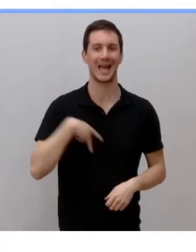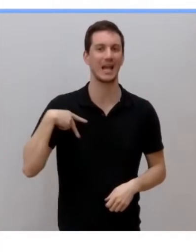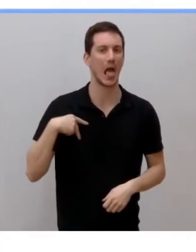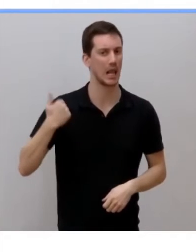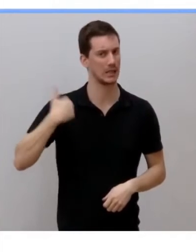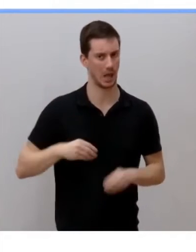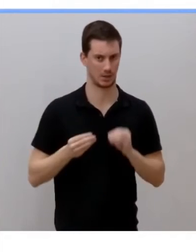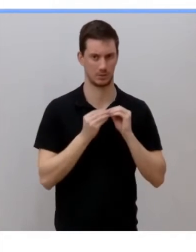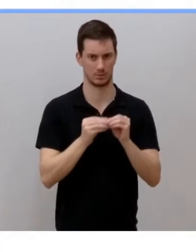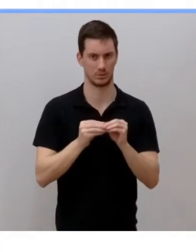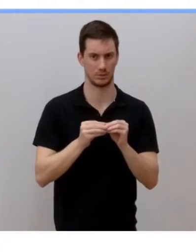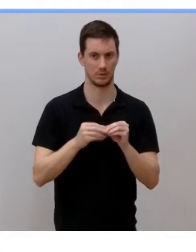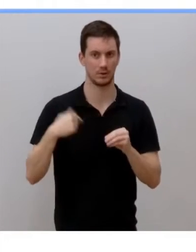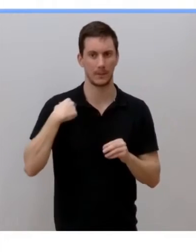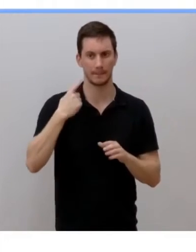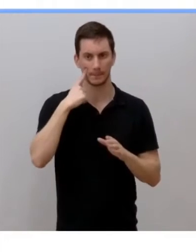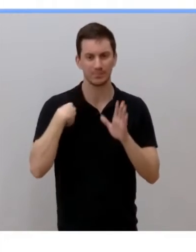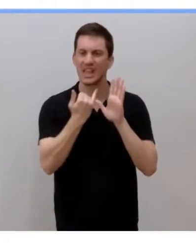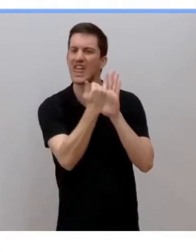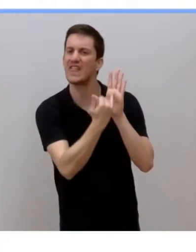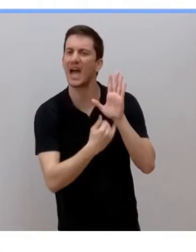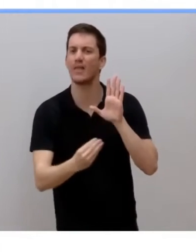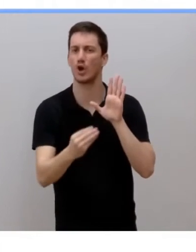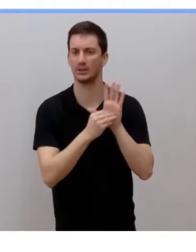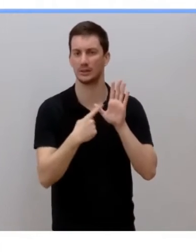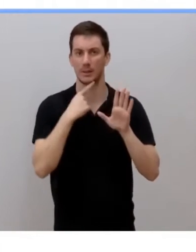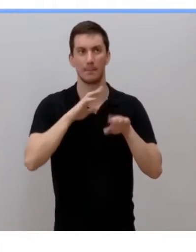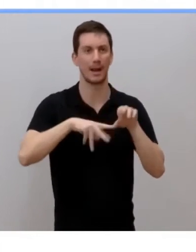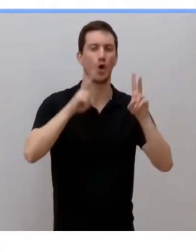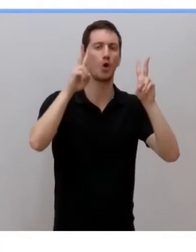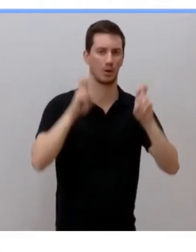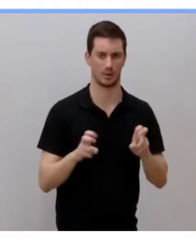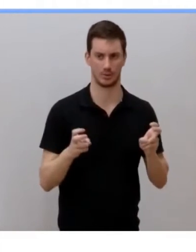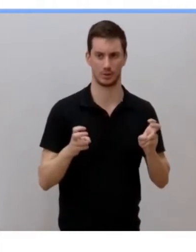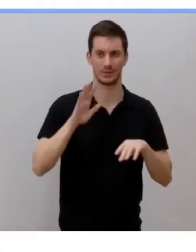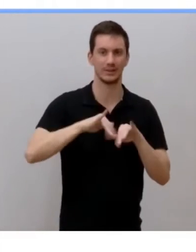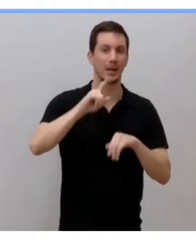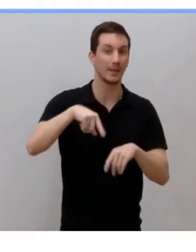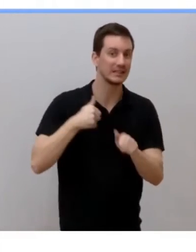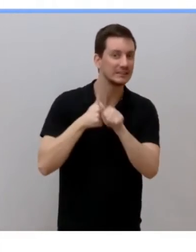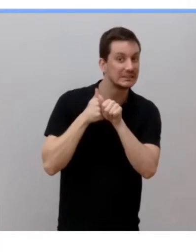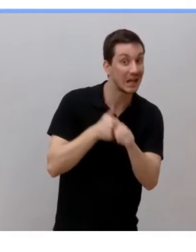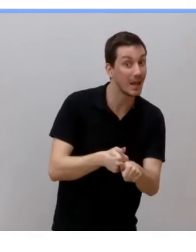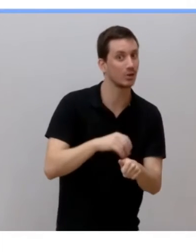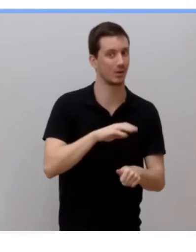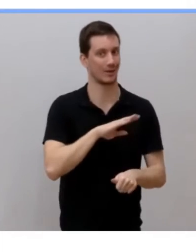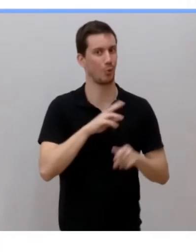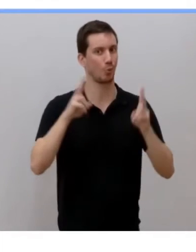se aplican una serie de indicaciones de cuarentena y de seguimiento de la cuarentena de una manera